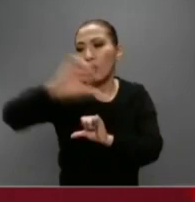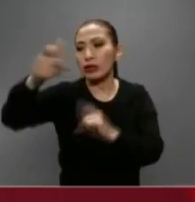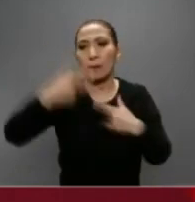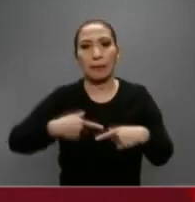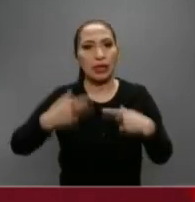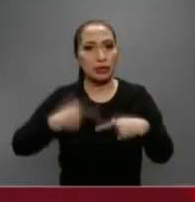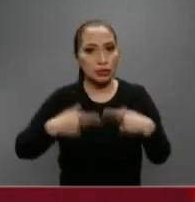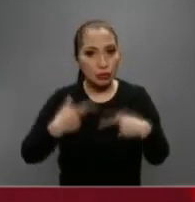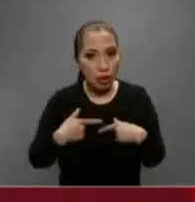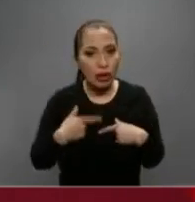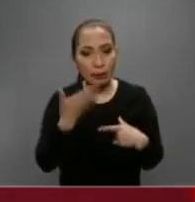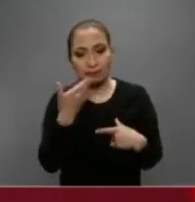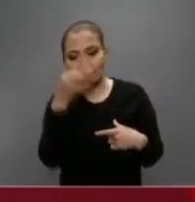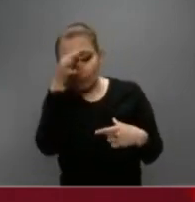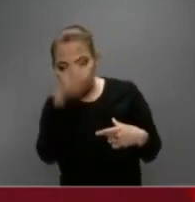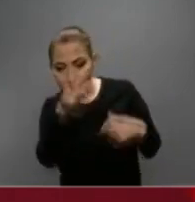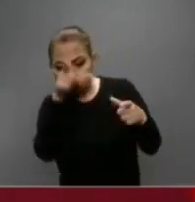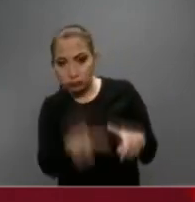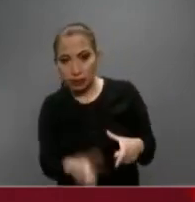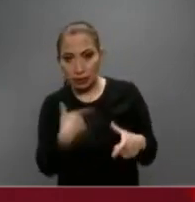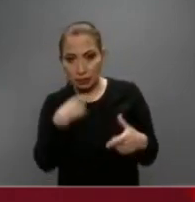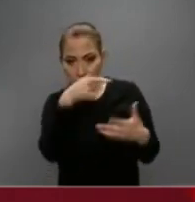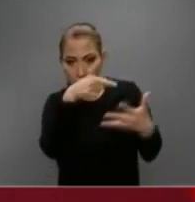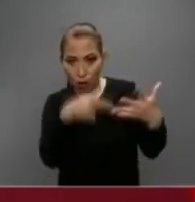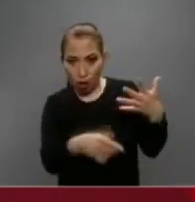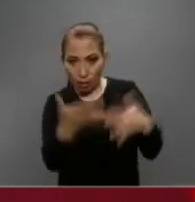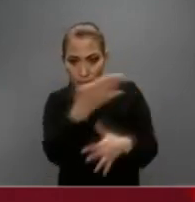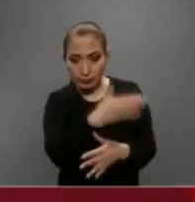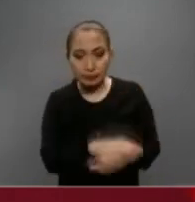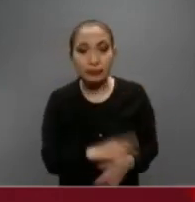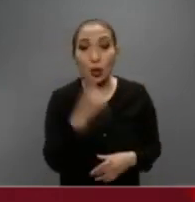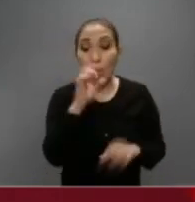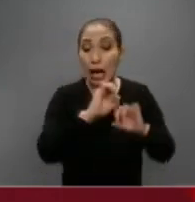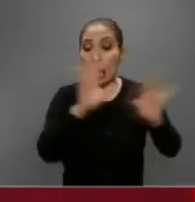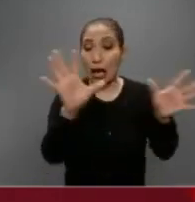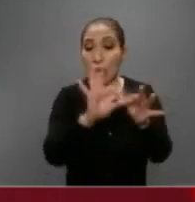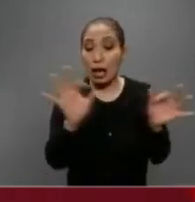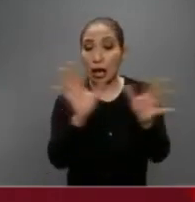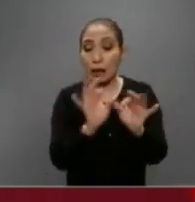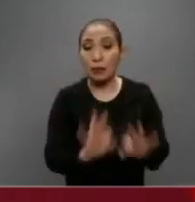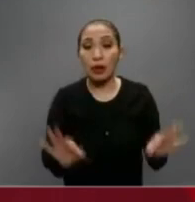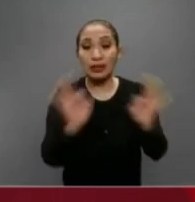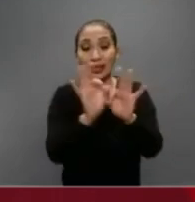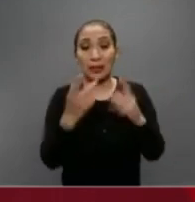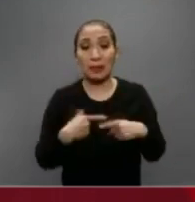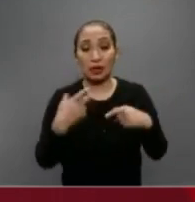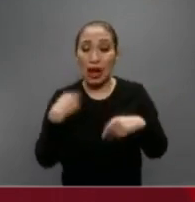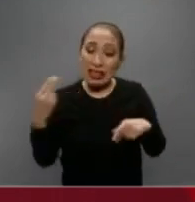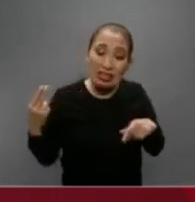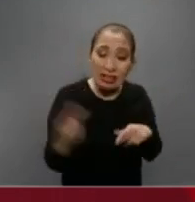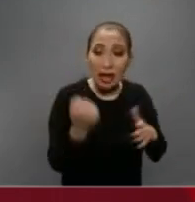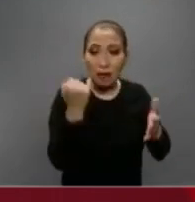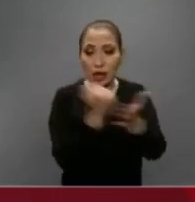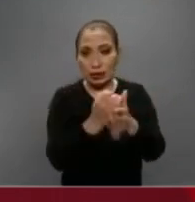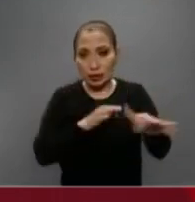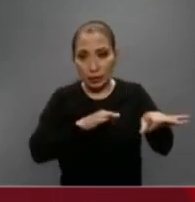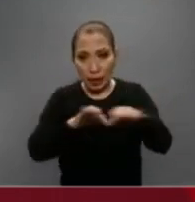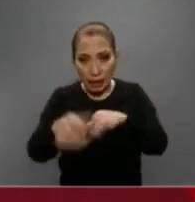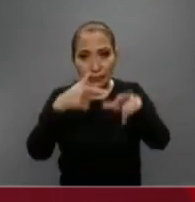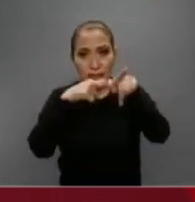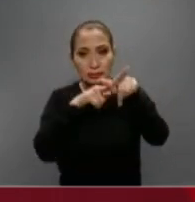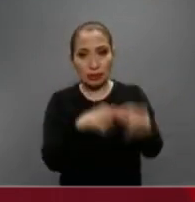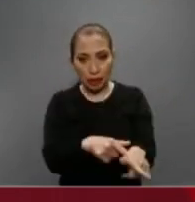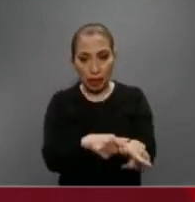por personas fuera de estas categorías. Y una aclaración importante es que el personal esencial de interés